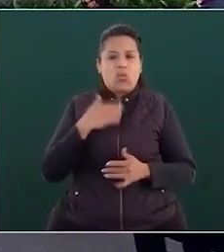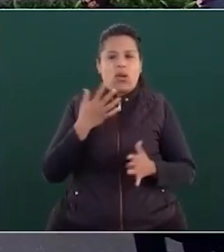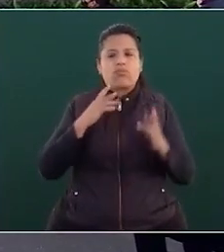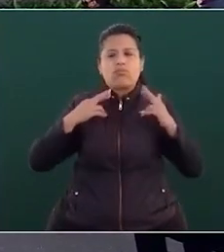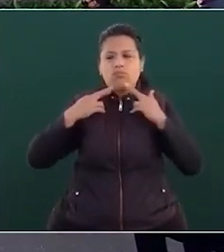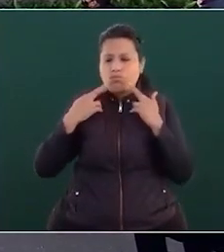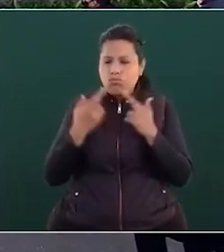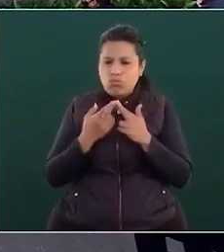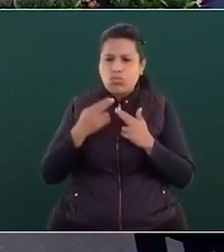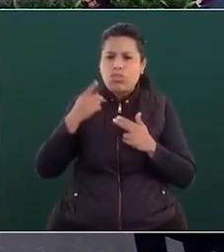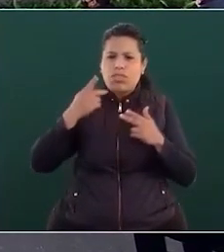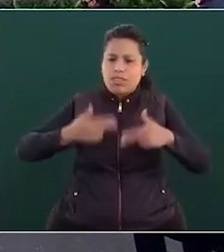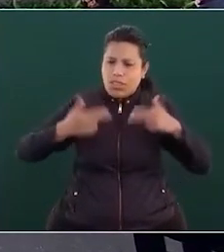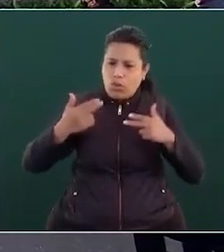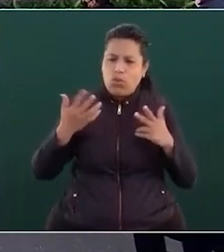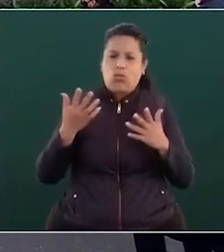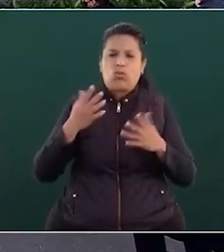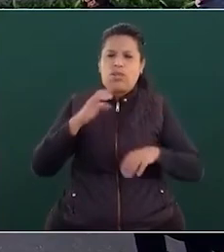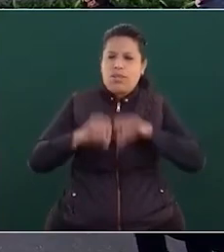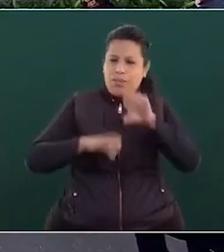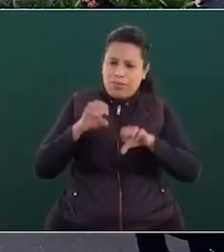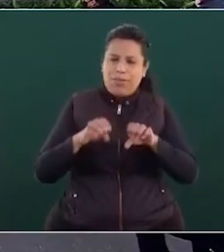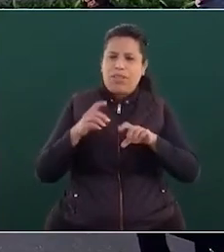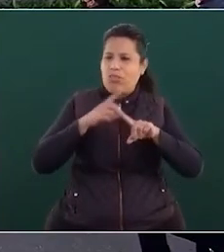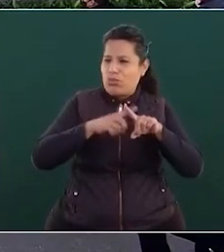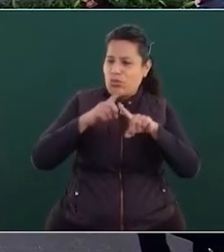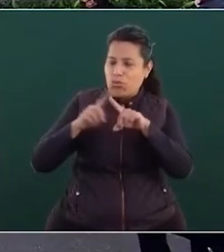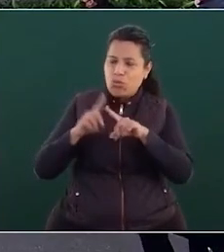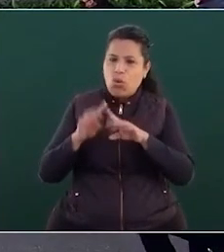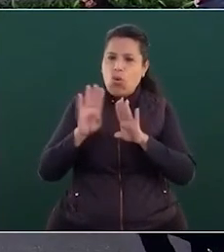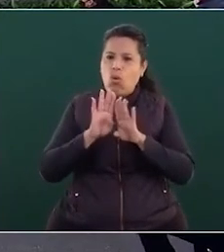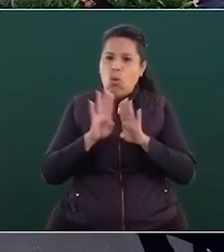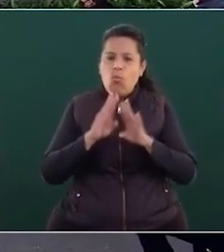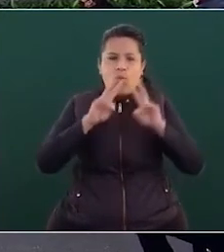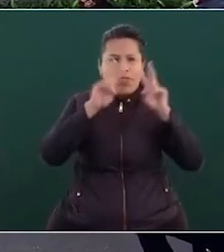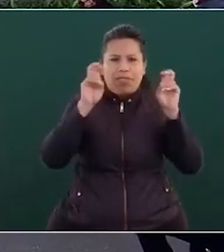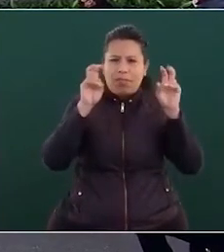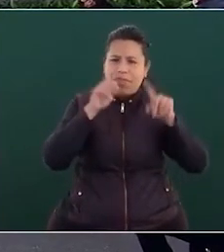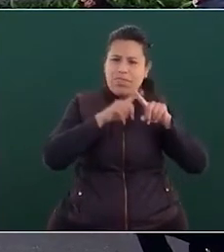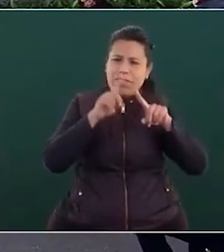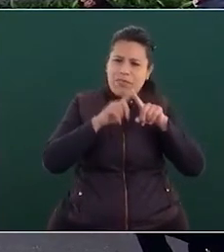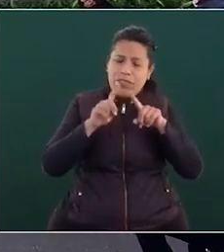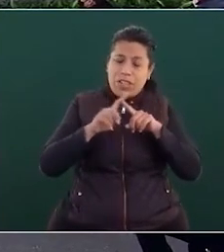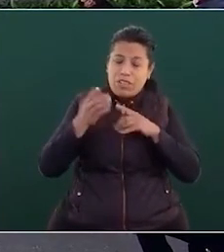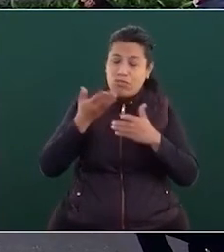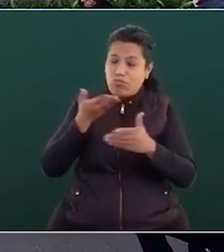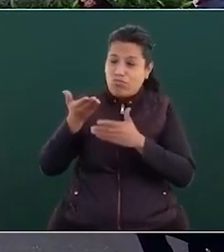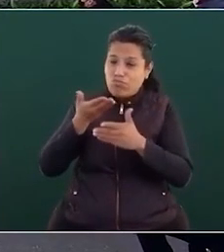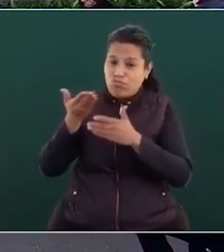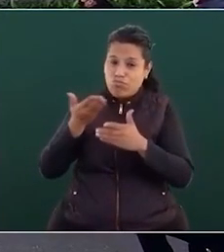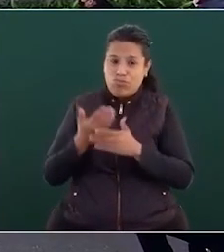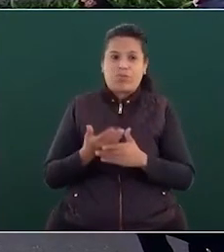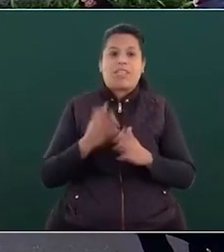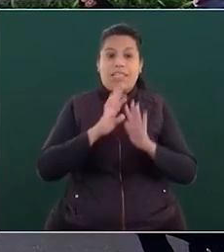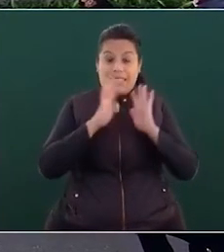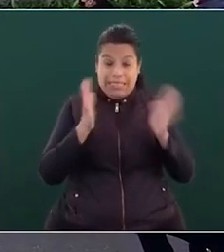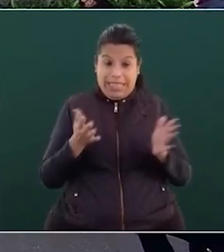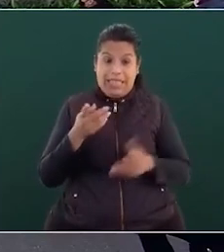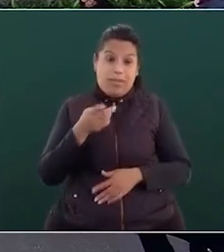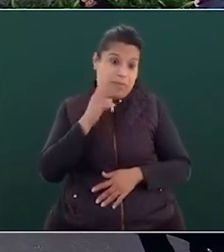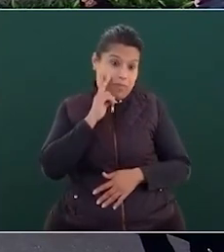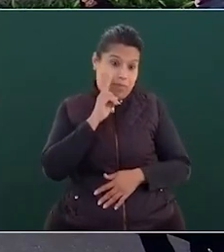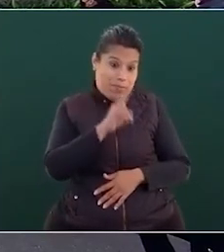y hablamos de todos los temas y yo tengo que aquí está el salario promedio